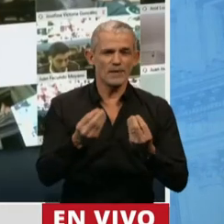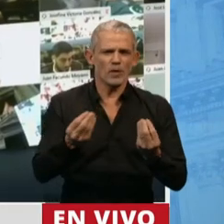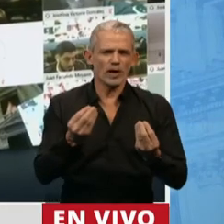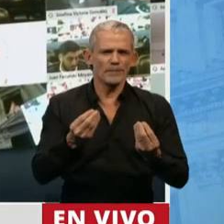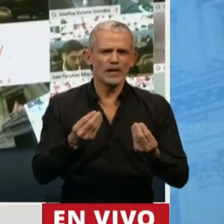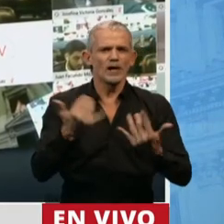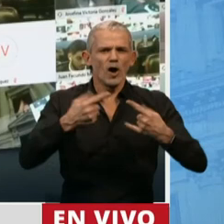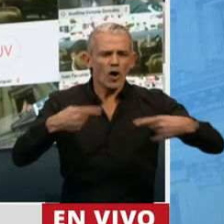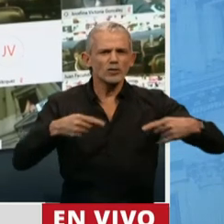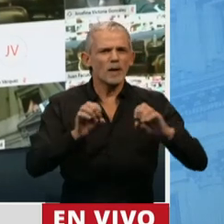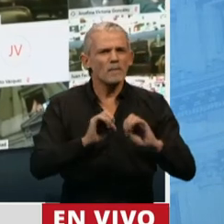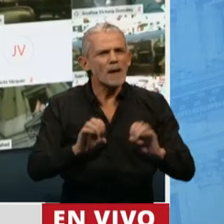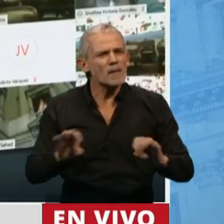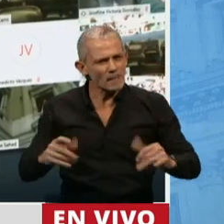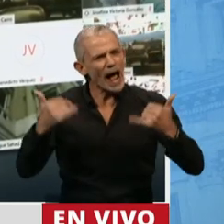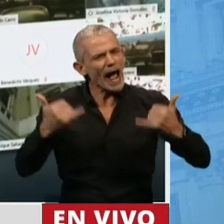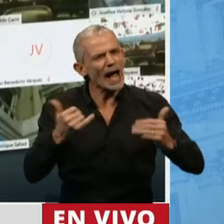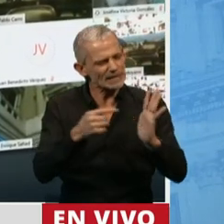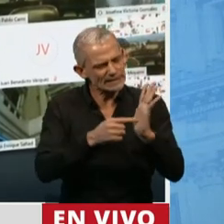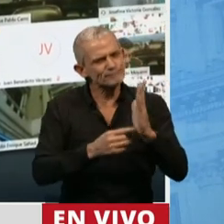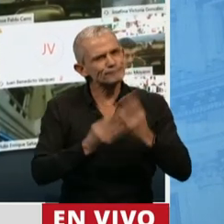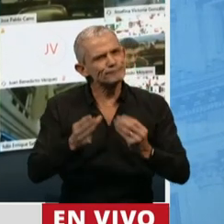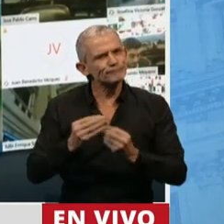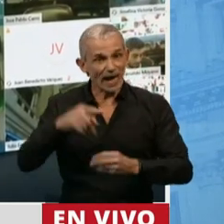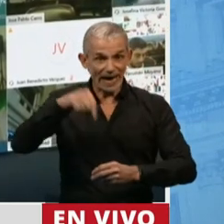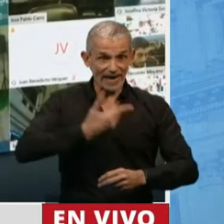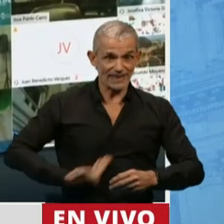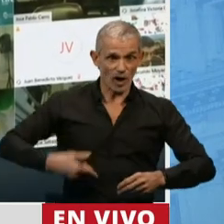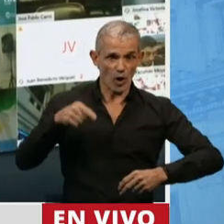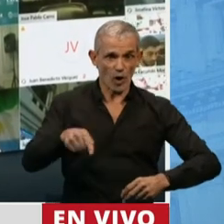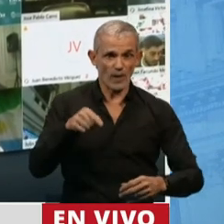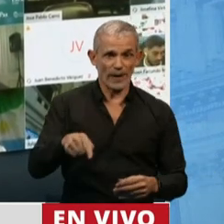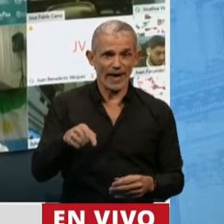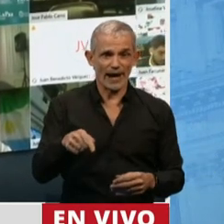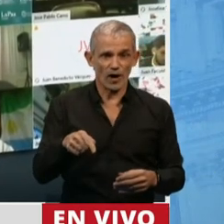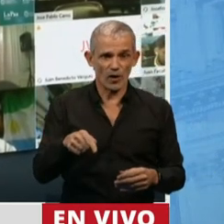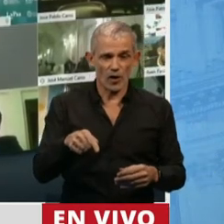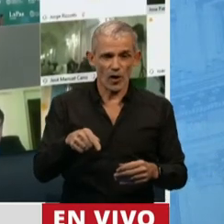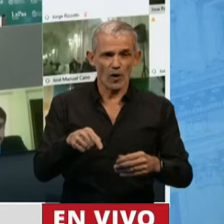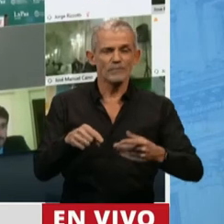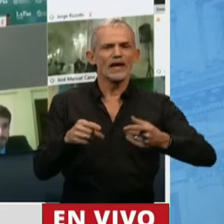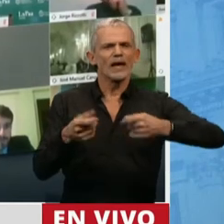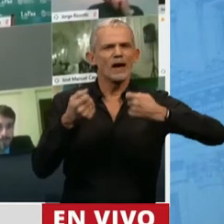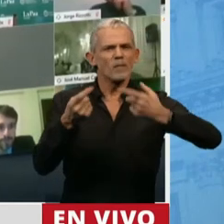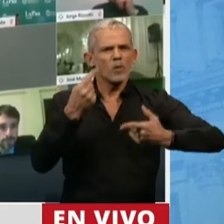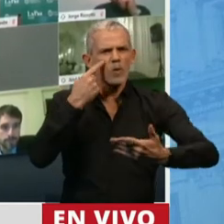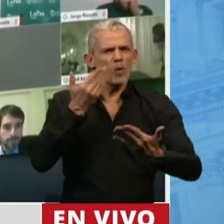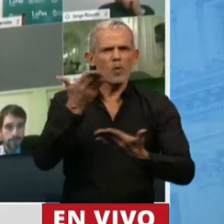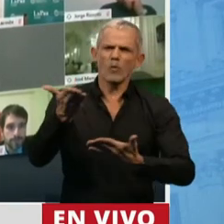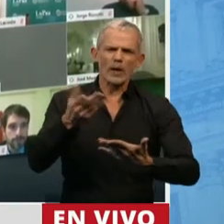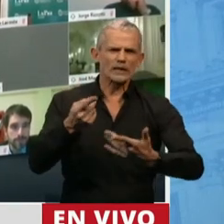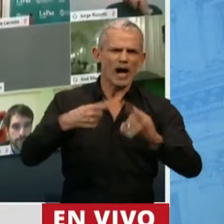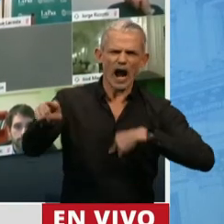entre los defectos que encontramos es que este gobierno dio una inversa muestra al